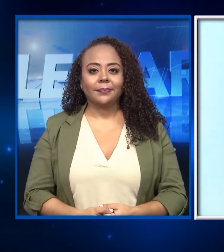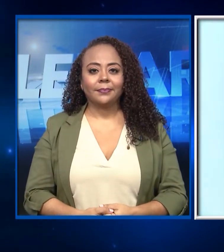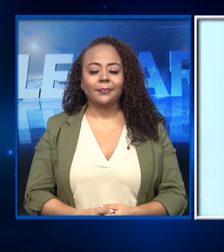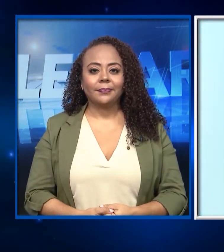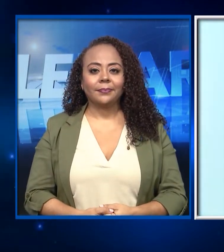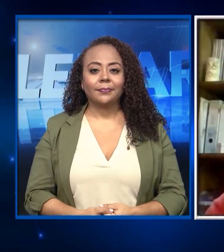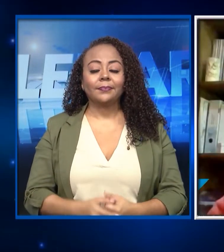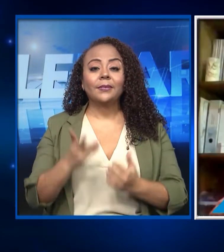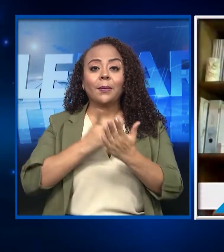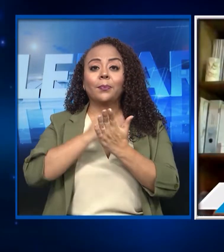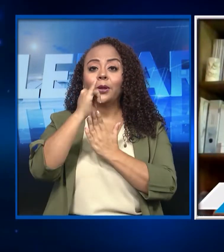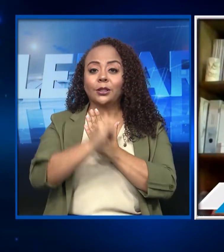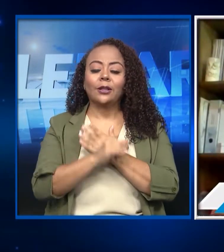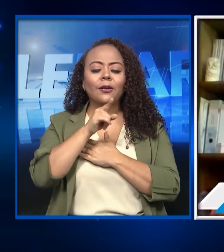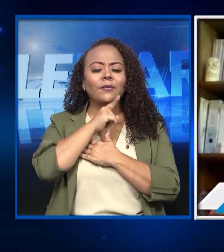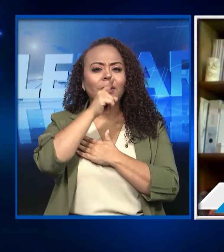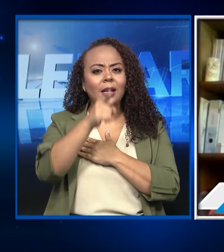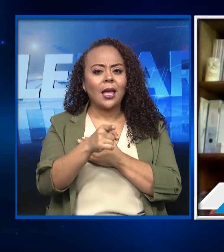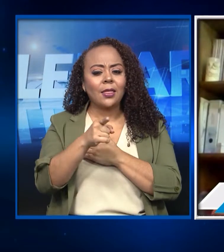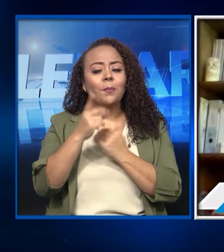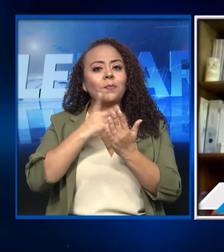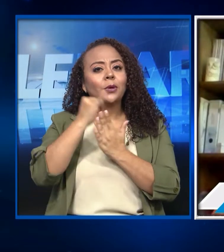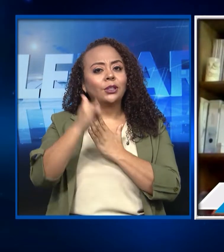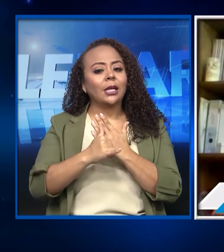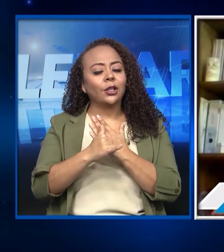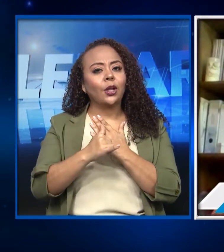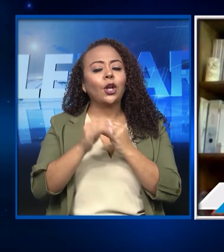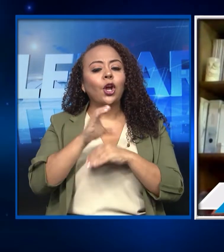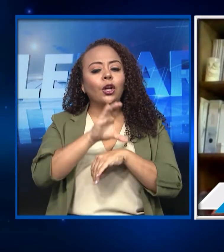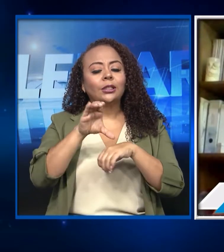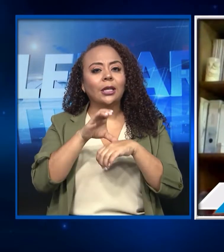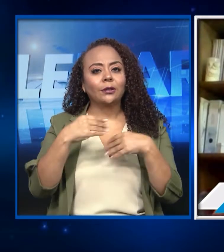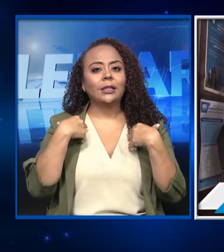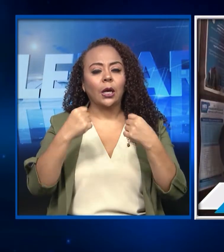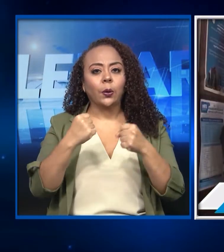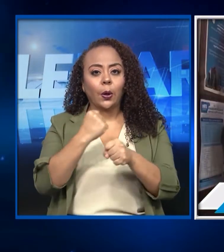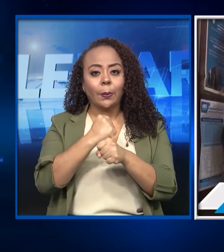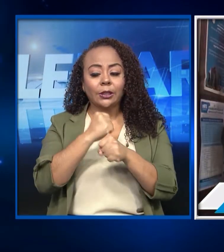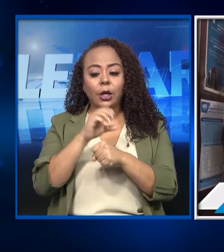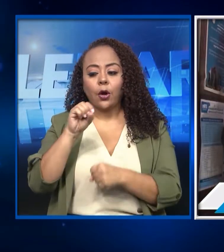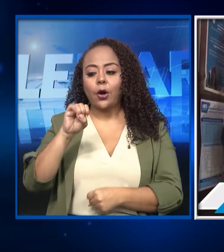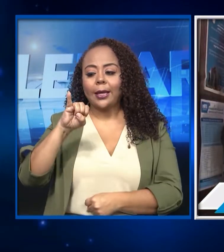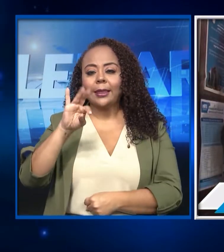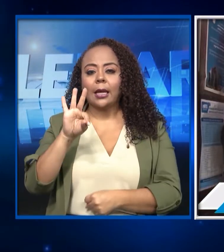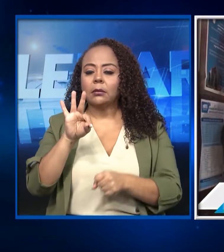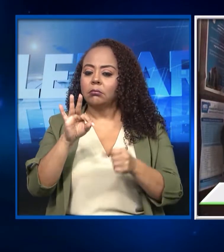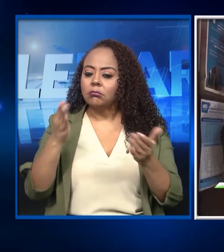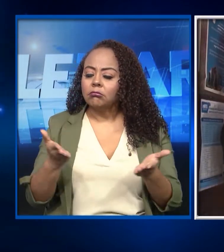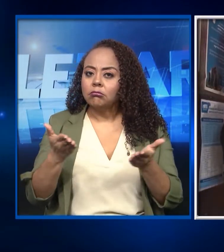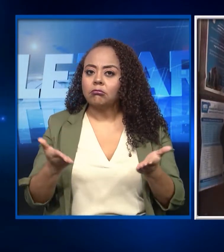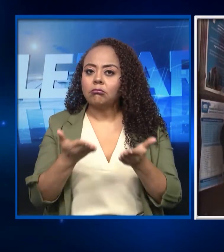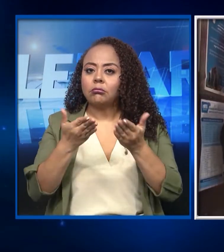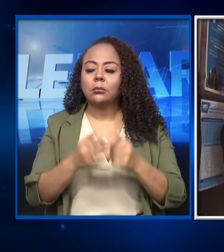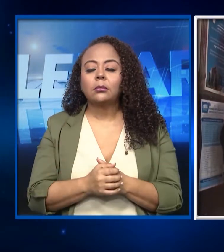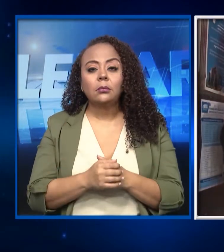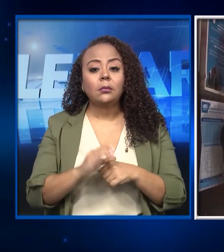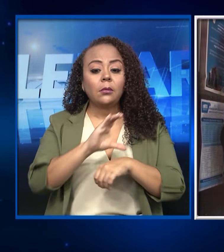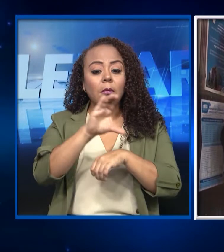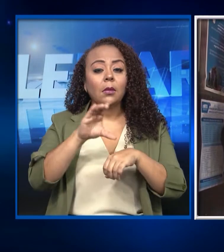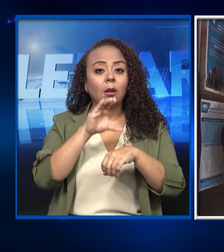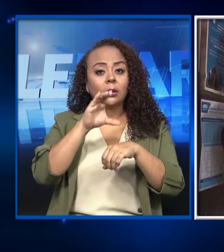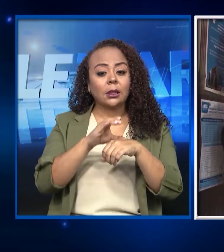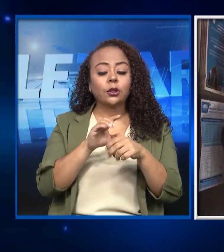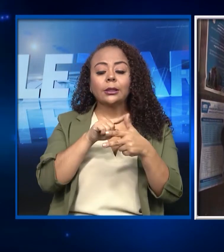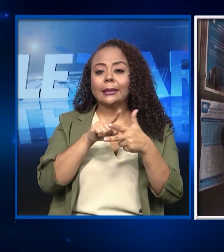El proyecto en realidad es un proyecto del Consejo de Salud Ocupacional que la OIT ha venido apoyando. El consejo es un consejo tripartito,